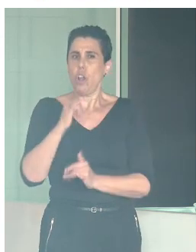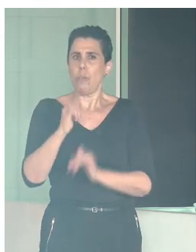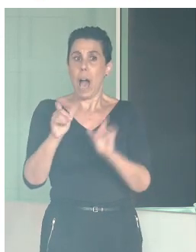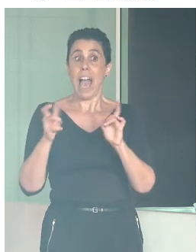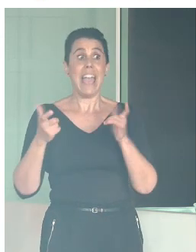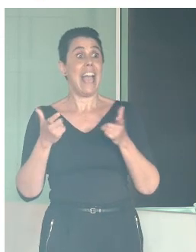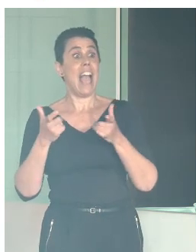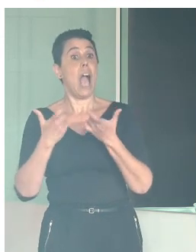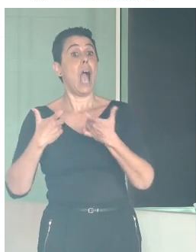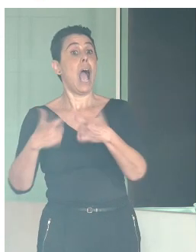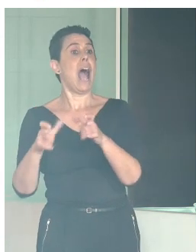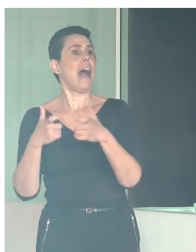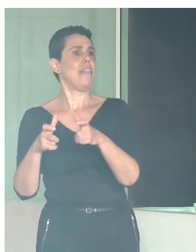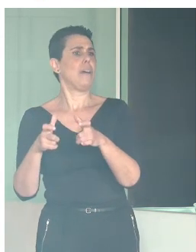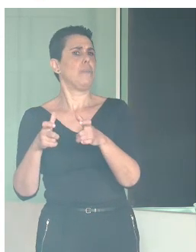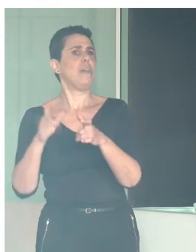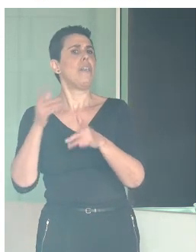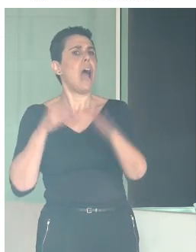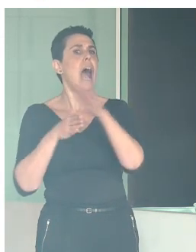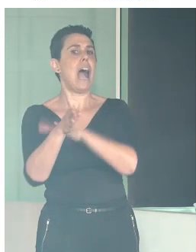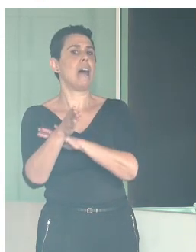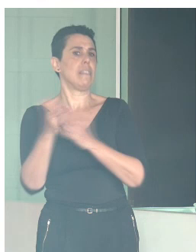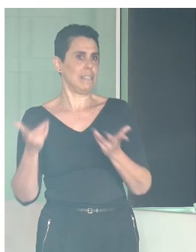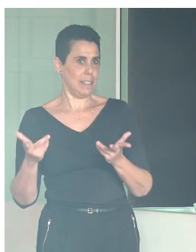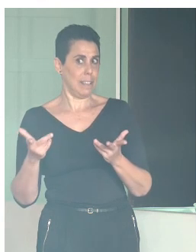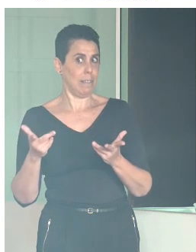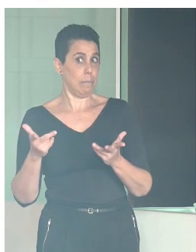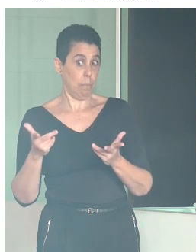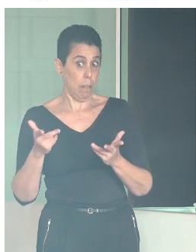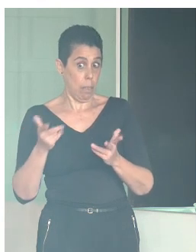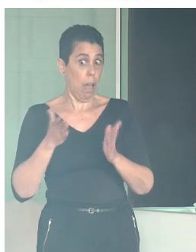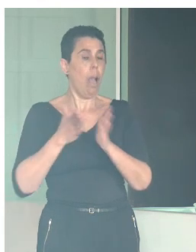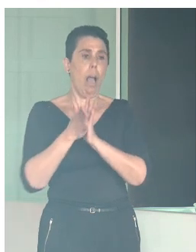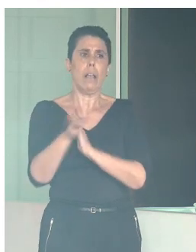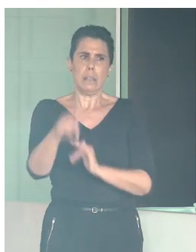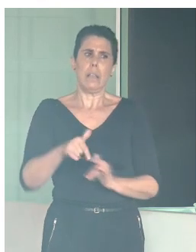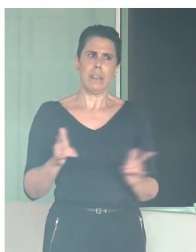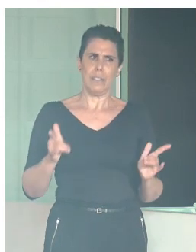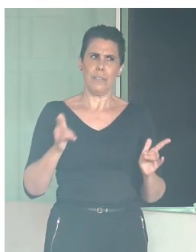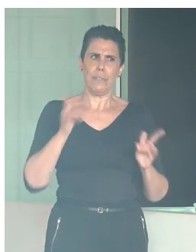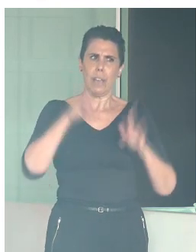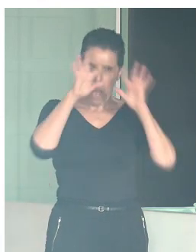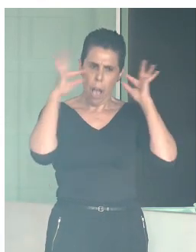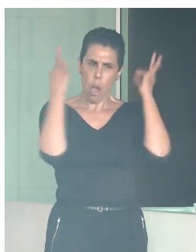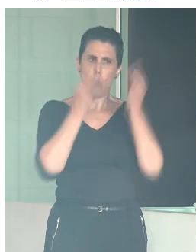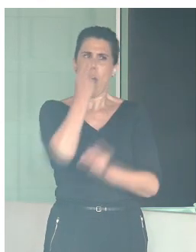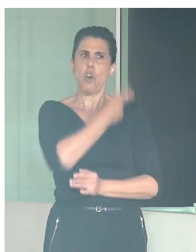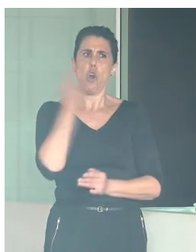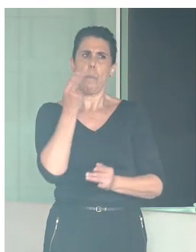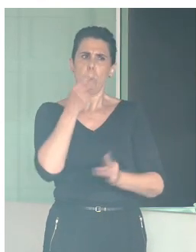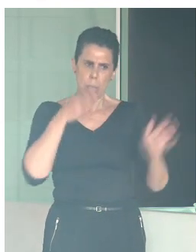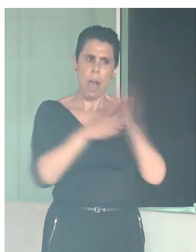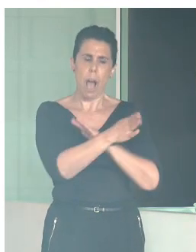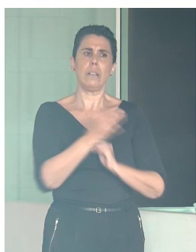accesibilidad en una ciudad. Eso ya da buena cuenta del compromiso que tiene un sitio con la accesibilidad.